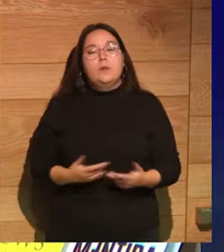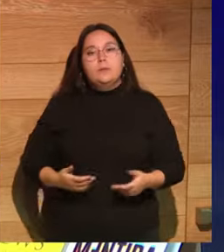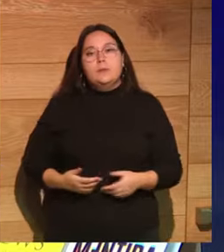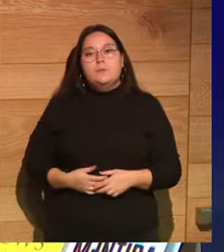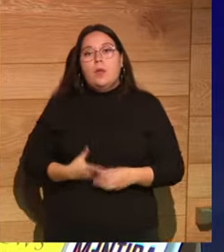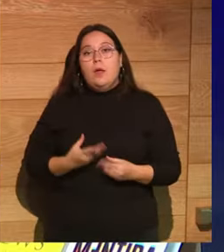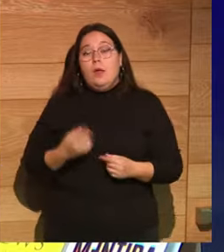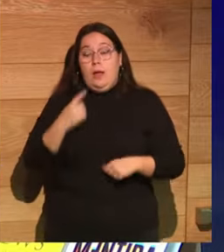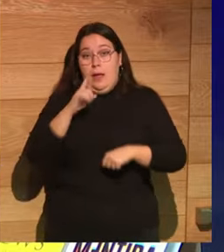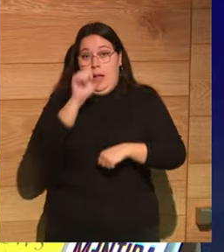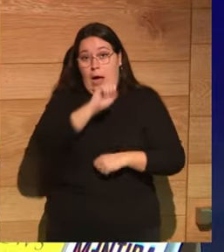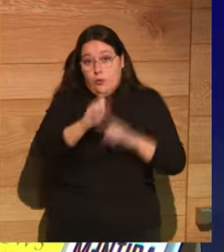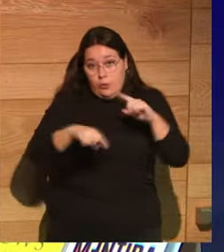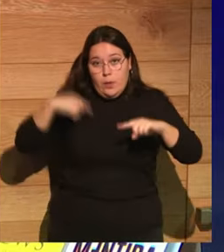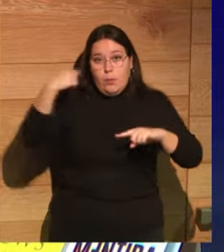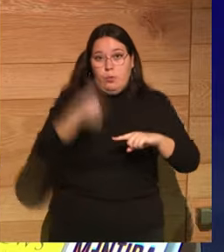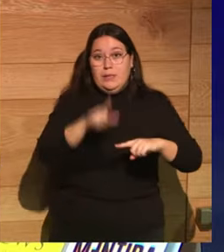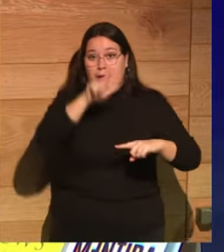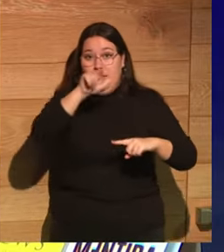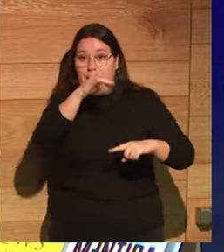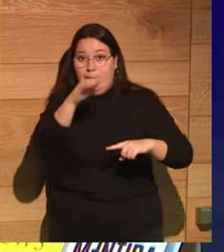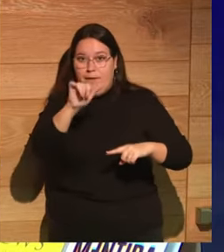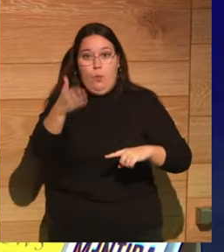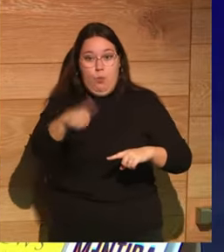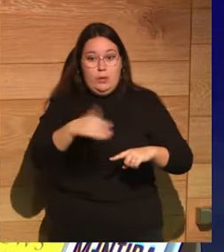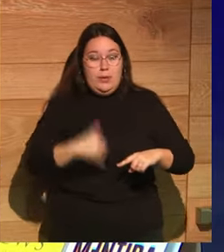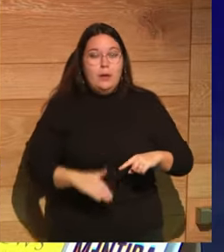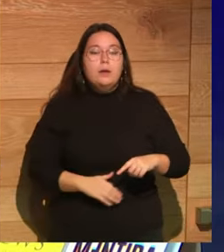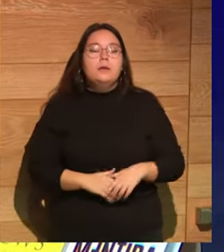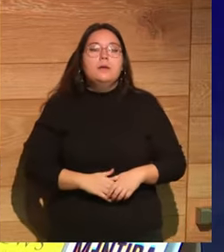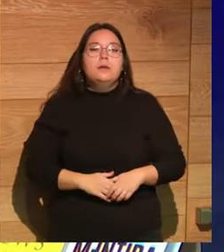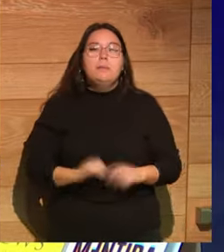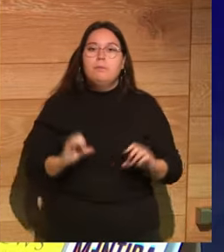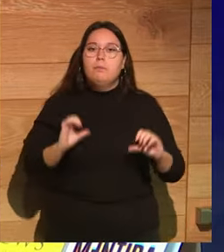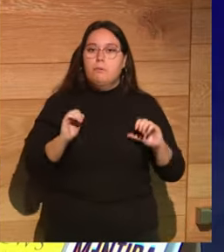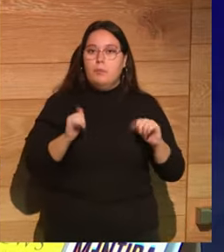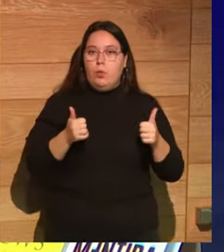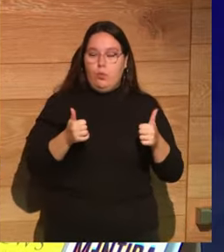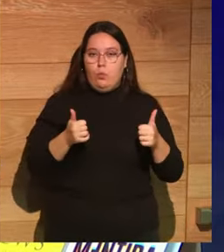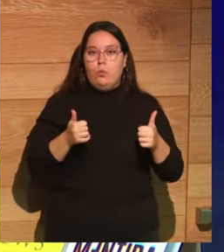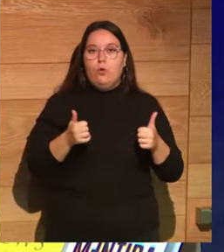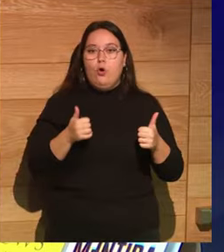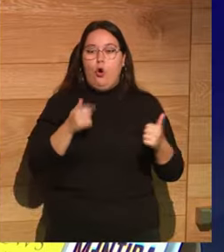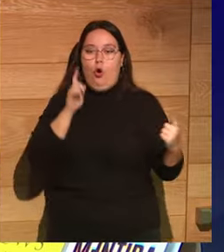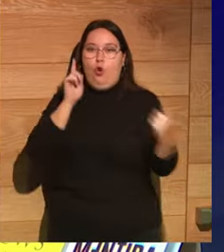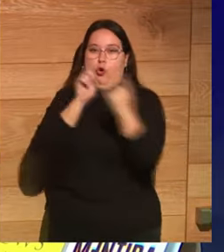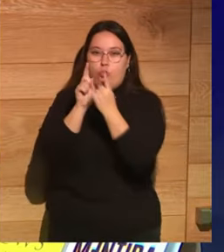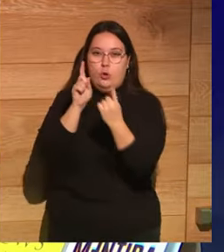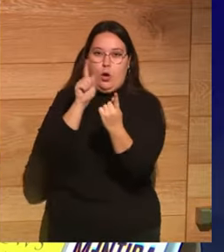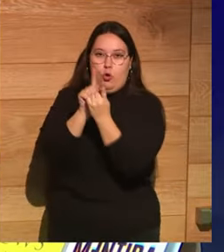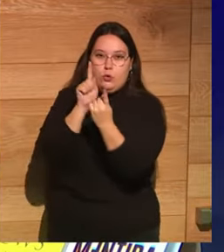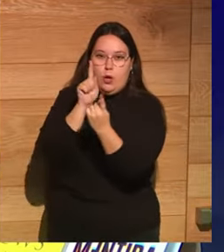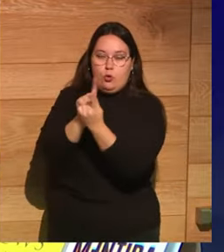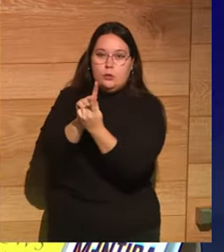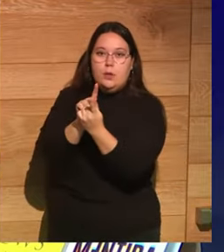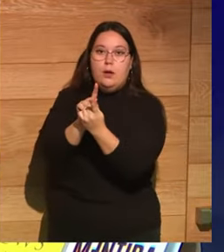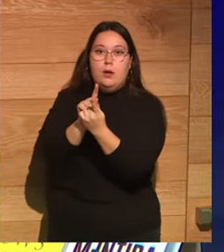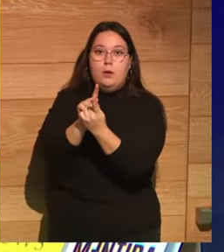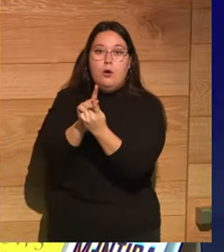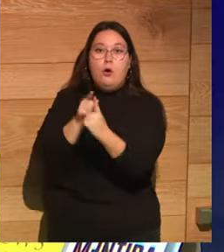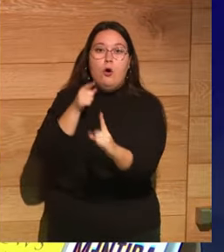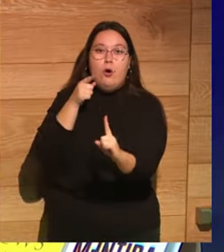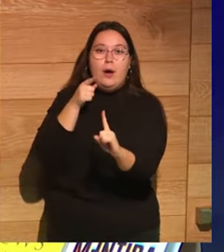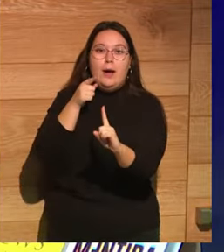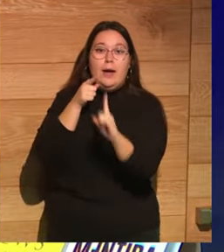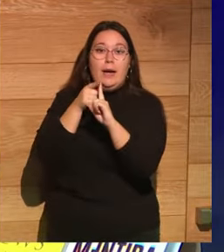Entonces, muchos años después de que Libia ya estuviera muerta, empezó a ir contra ella totalmente para